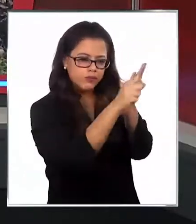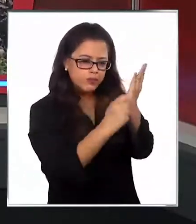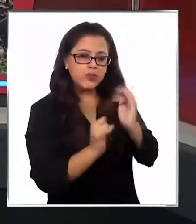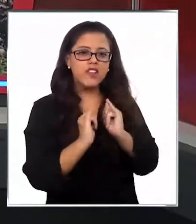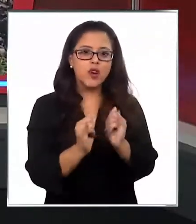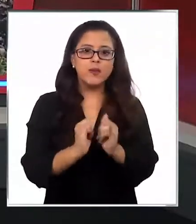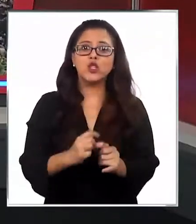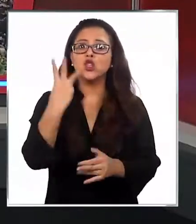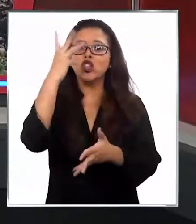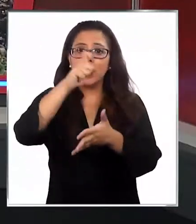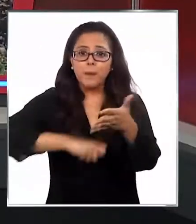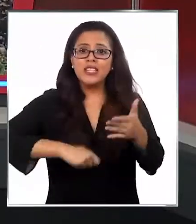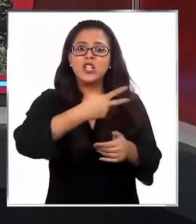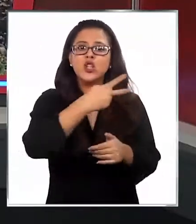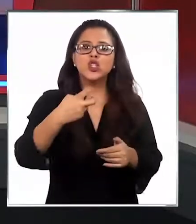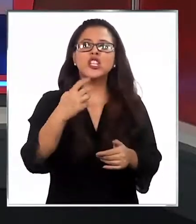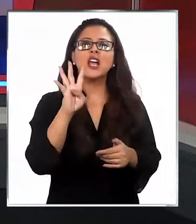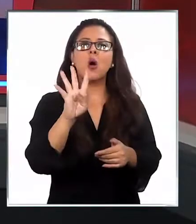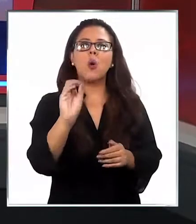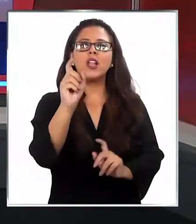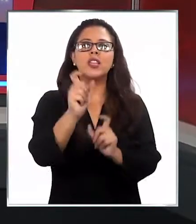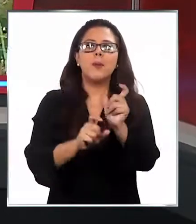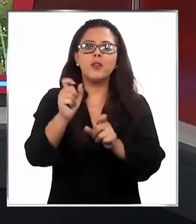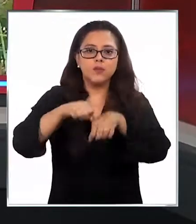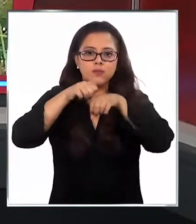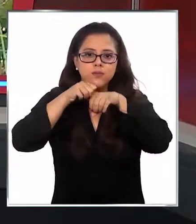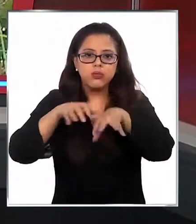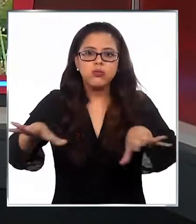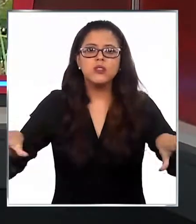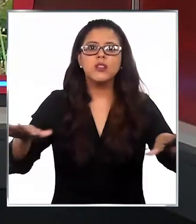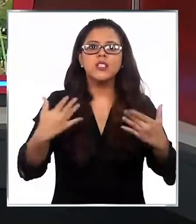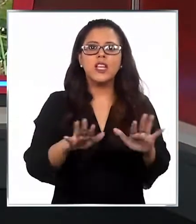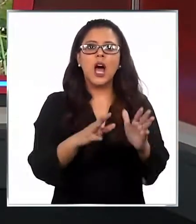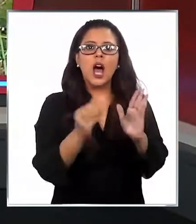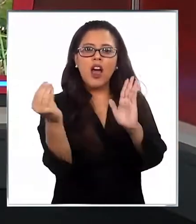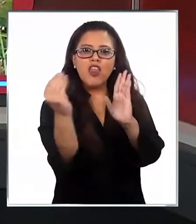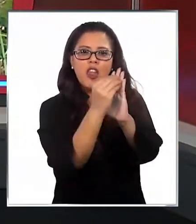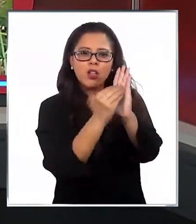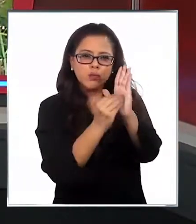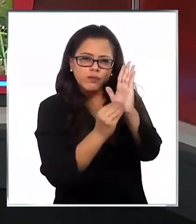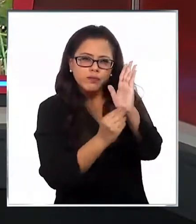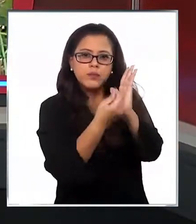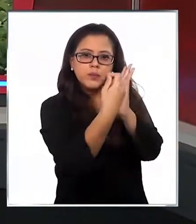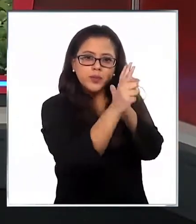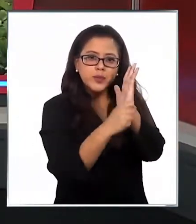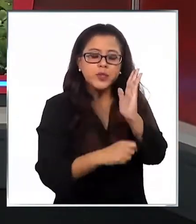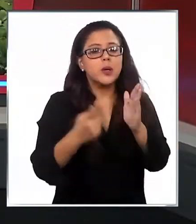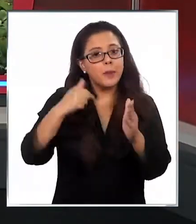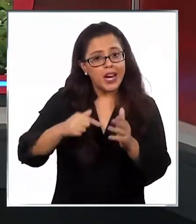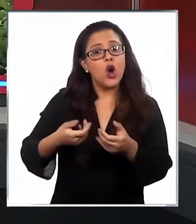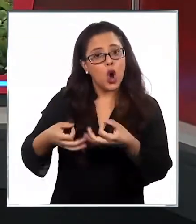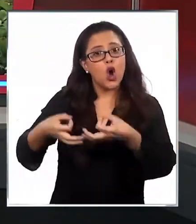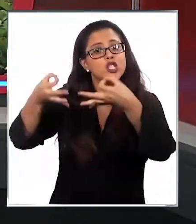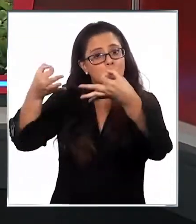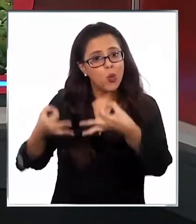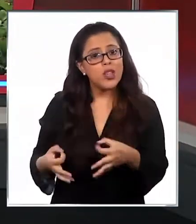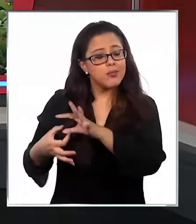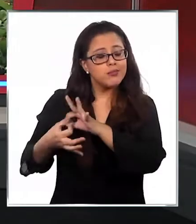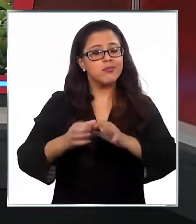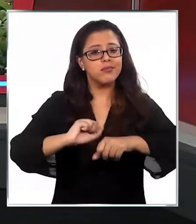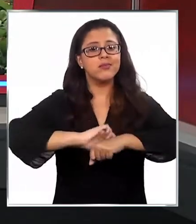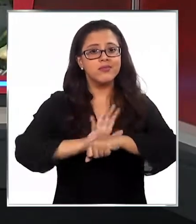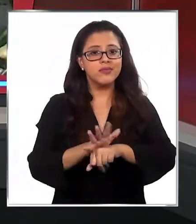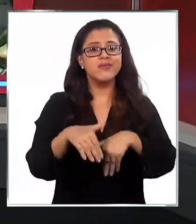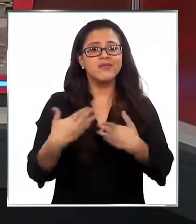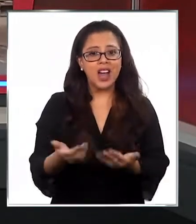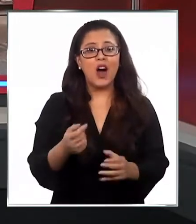agro. Durante tres meses, 240 personas se van a desplegar para recoger estos datos bajo las medidas de seguridad que impone esta